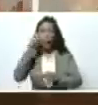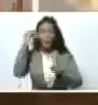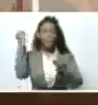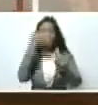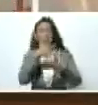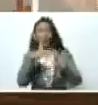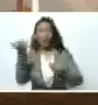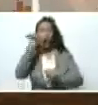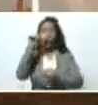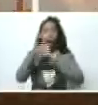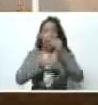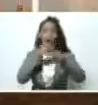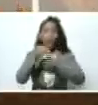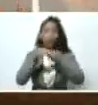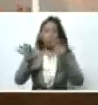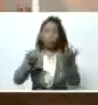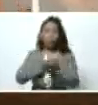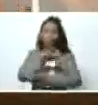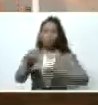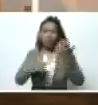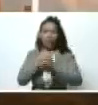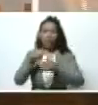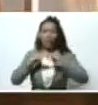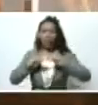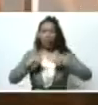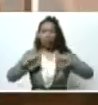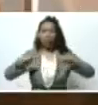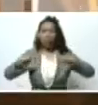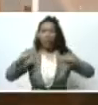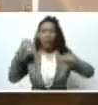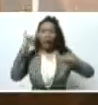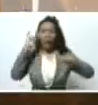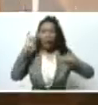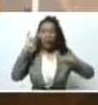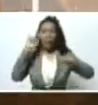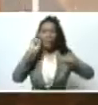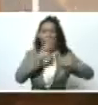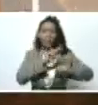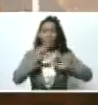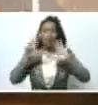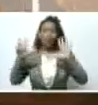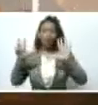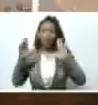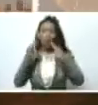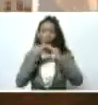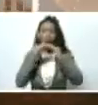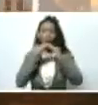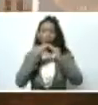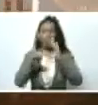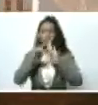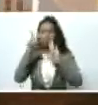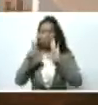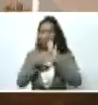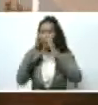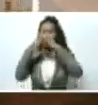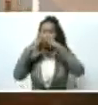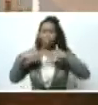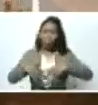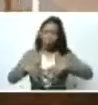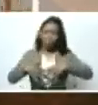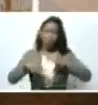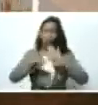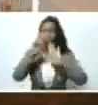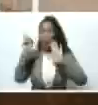causó una saturación del suelo y hay 28 viviendas totalmente desplomadas, la